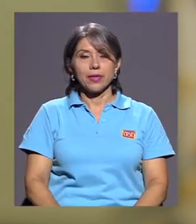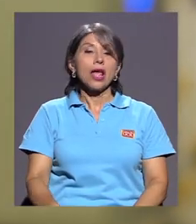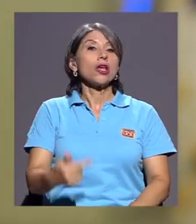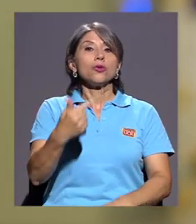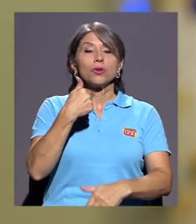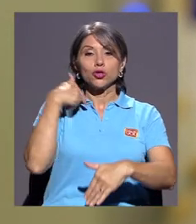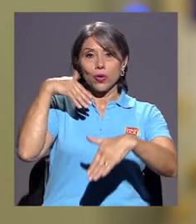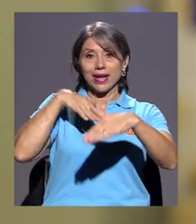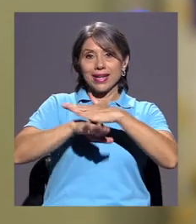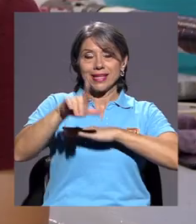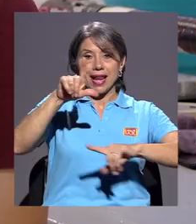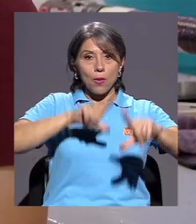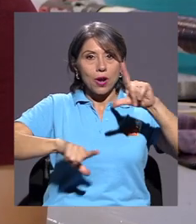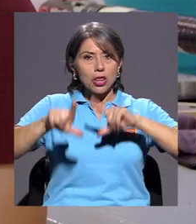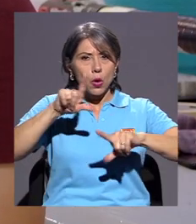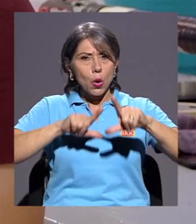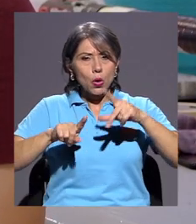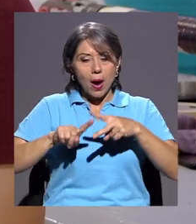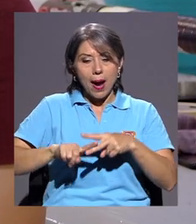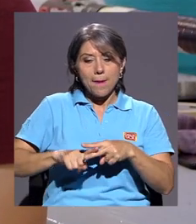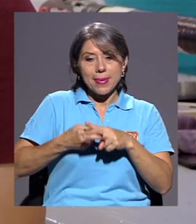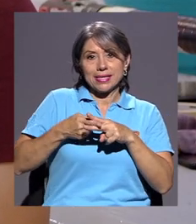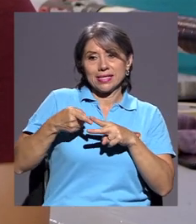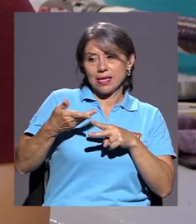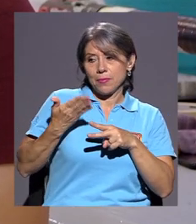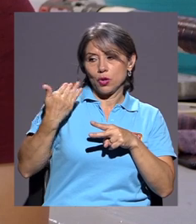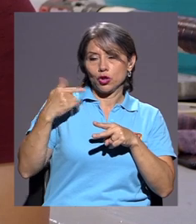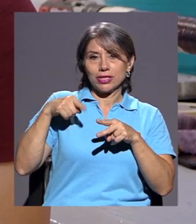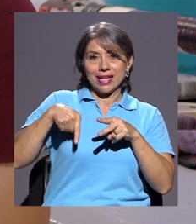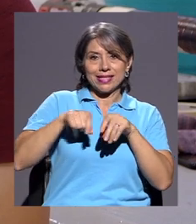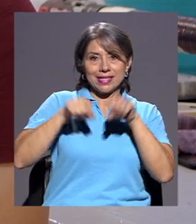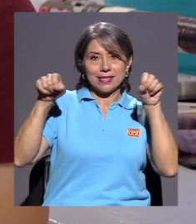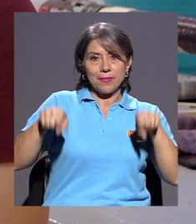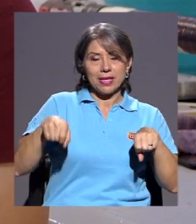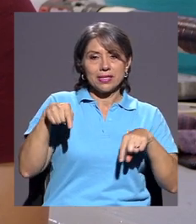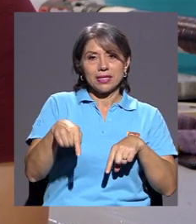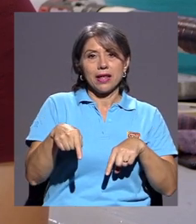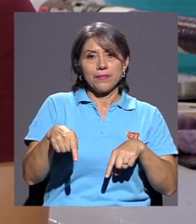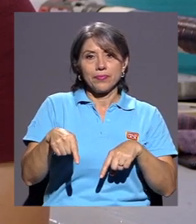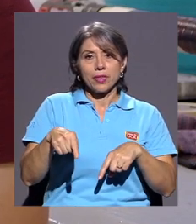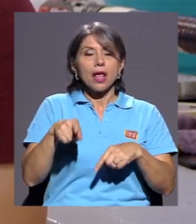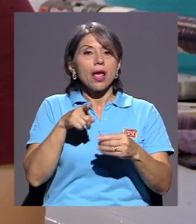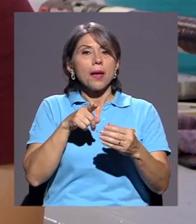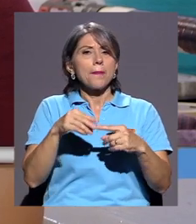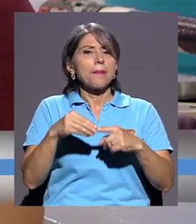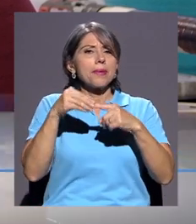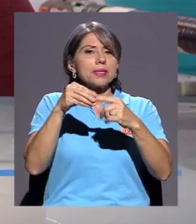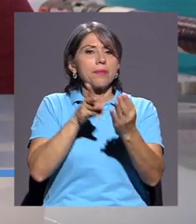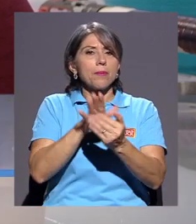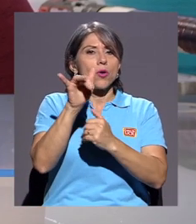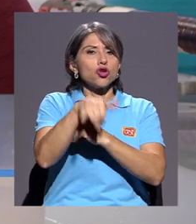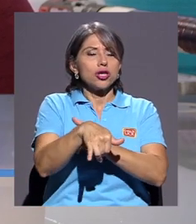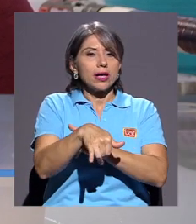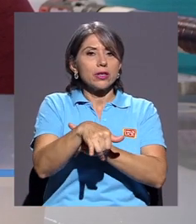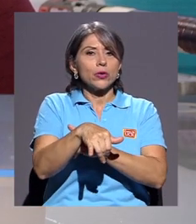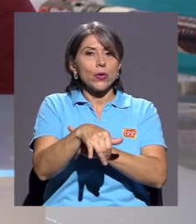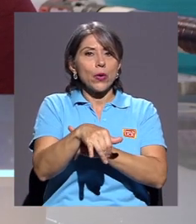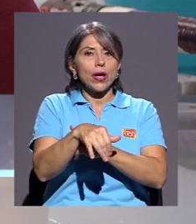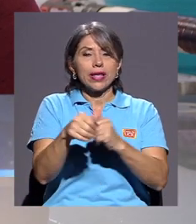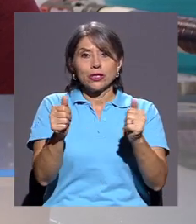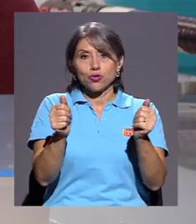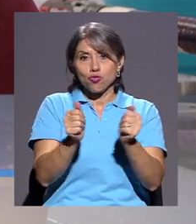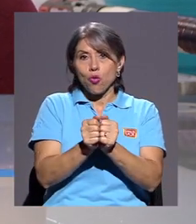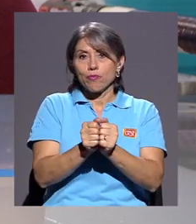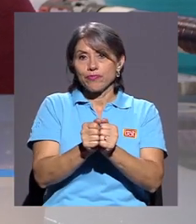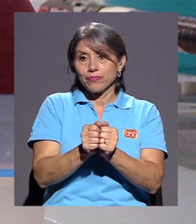Yo ingresé a este laboratorio a principios de este semestre. Y el proyecto principal es a través de